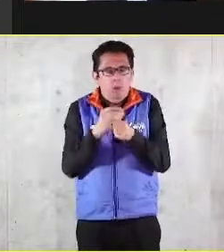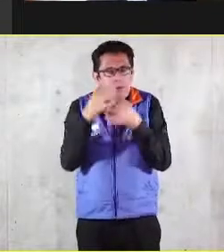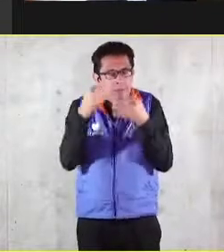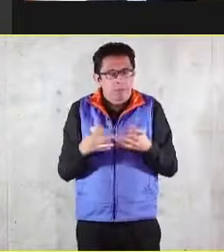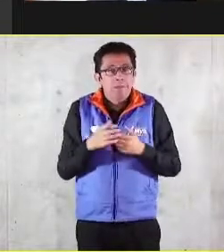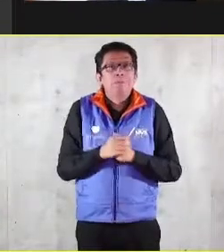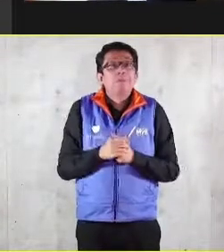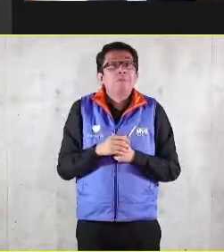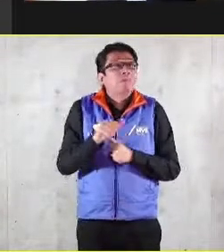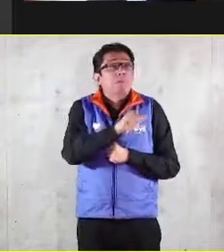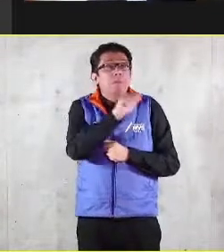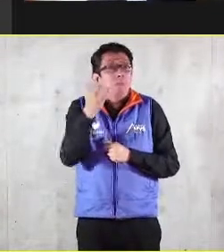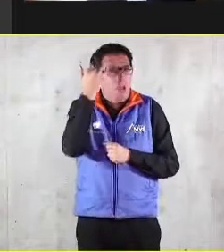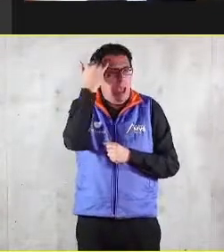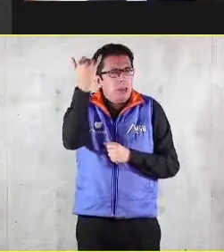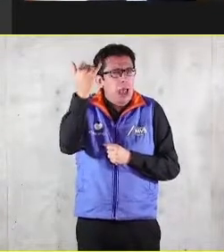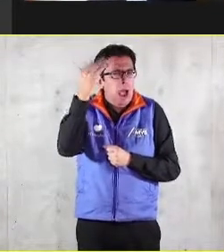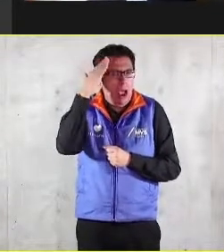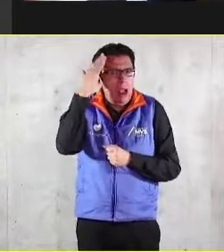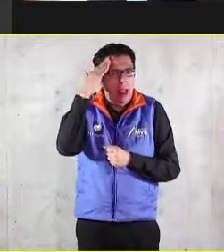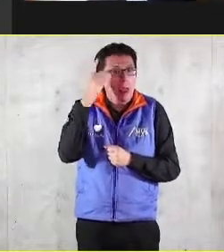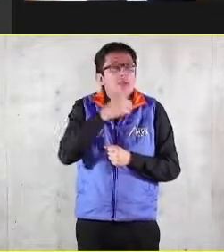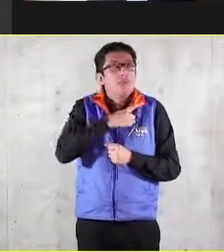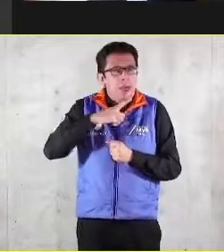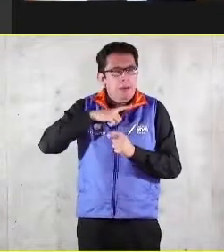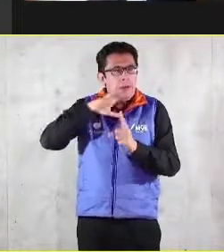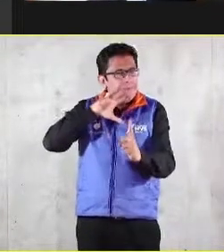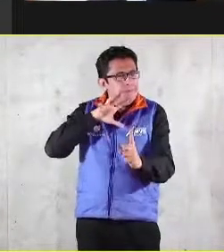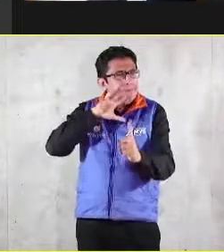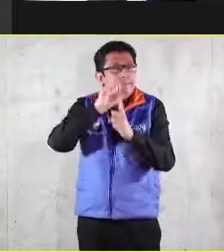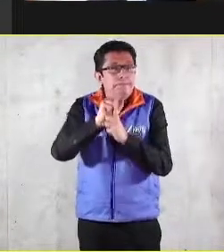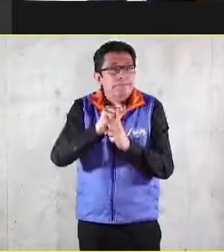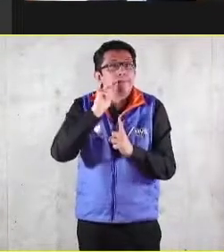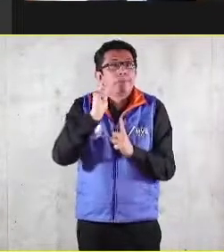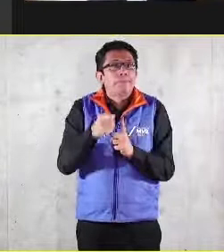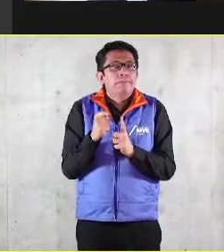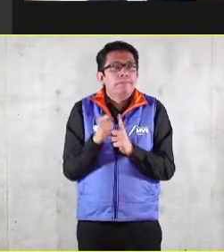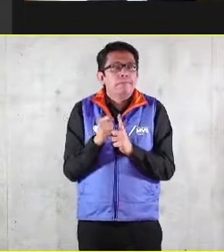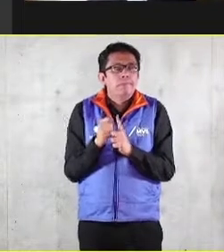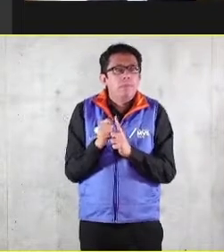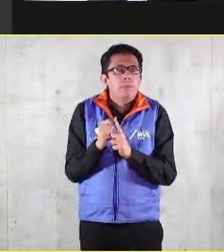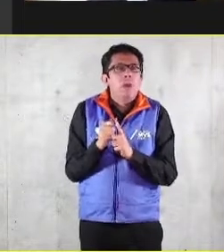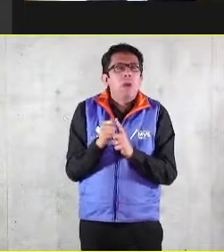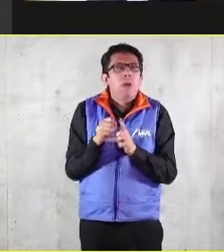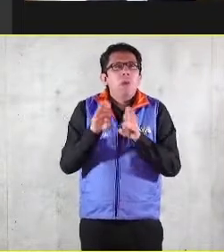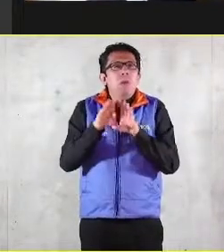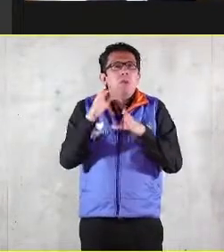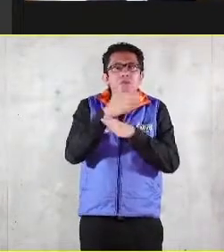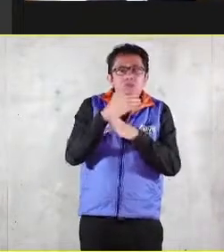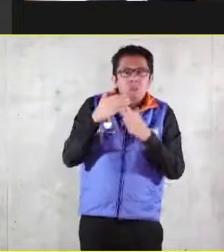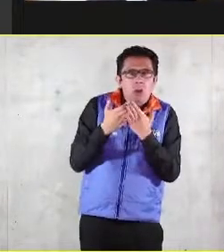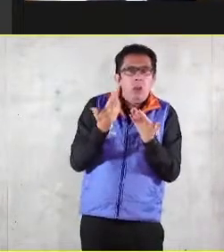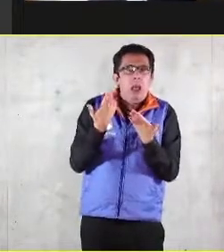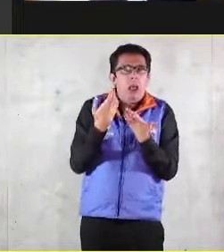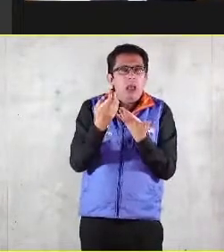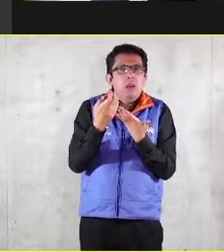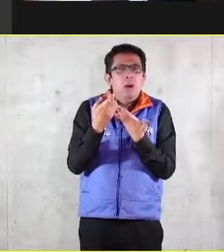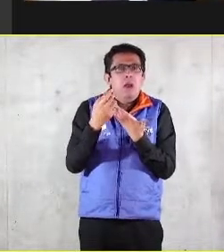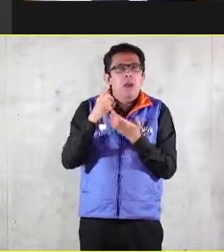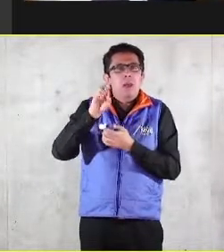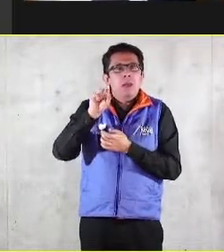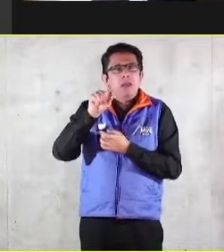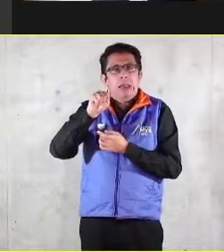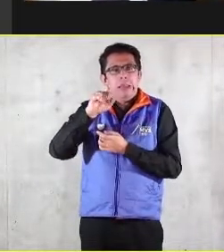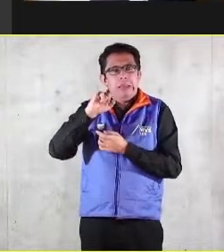principio que se debe alcanzar y buscar al mismo tiempo es el destino universal de los bienes. Este principio dice que